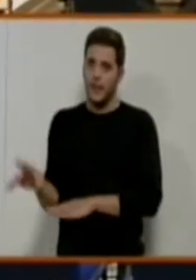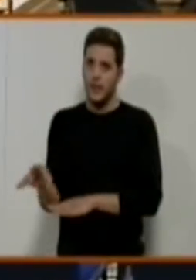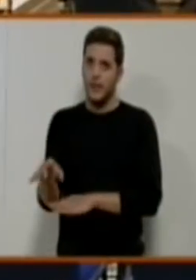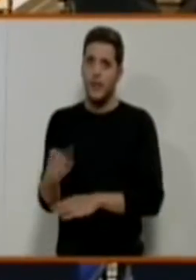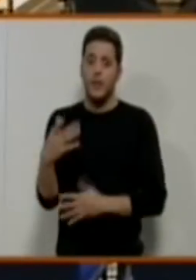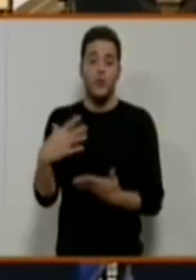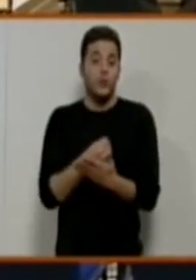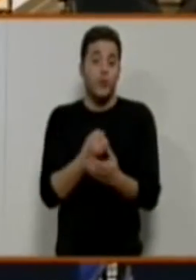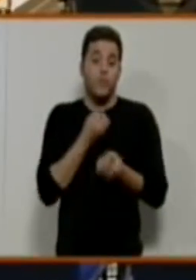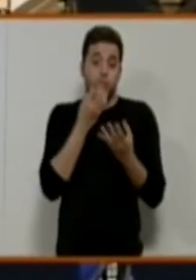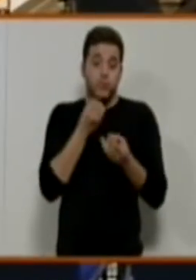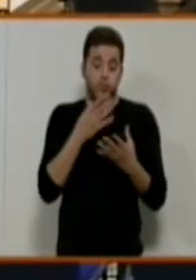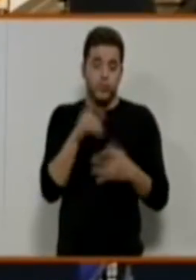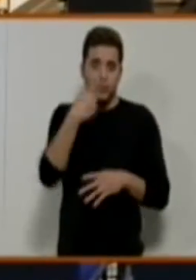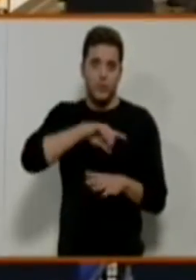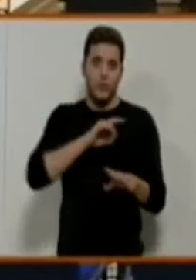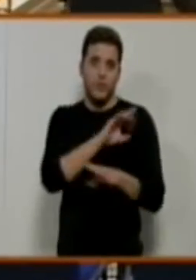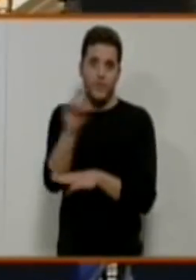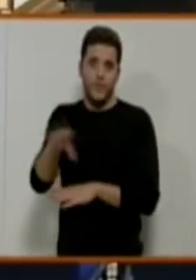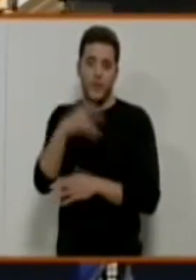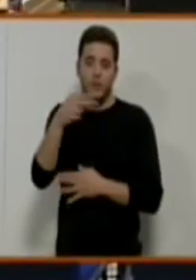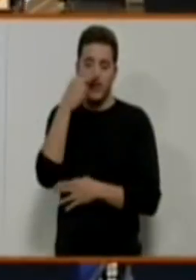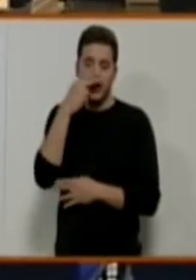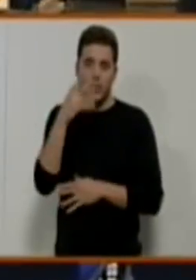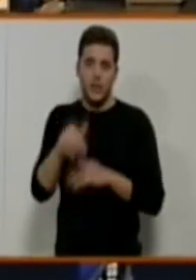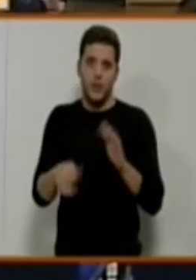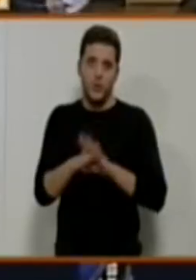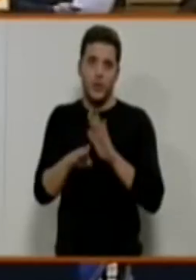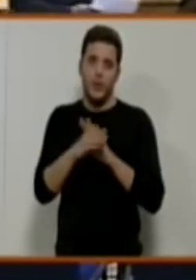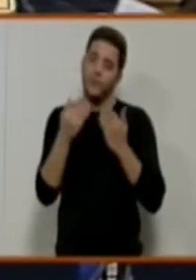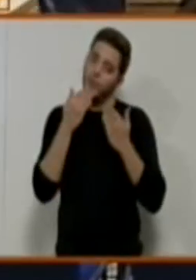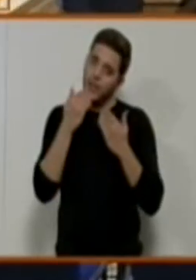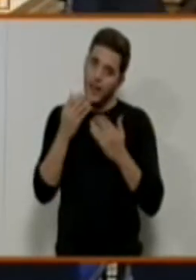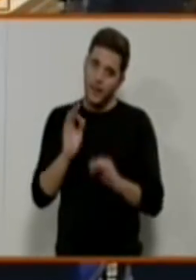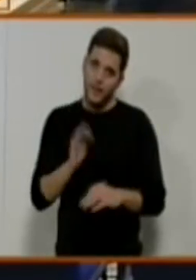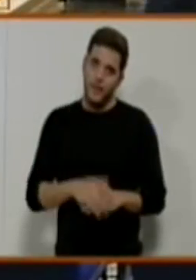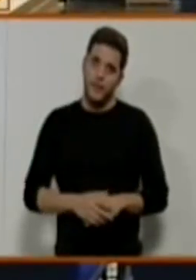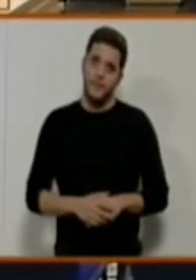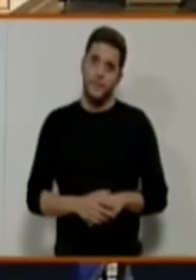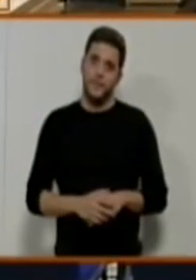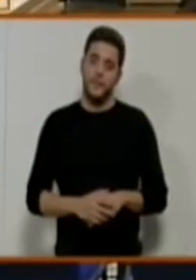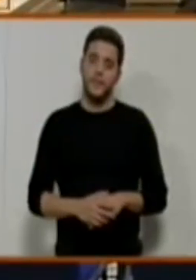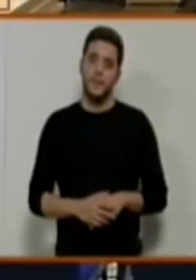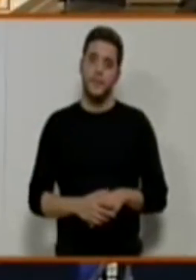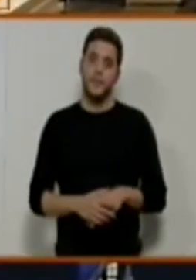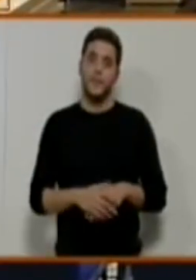contado, con lo cual podrán seguir interesando el tema. Muchísimas gracias, de verdad. Pues, llamamos ahora...